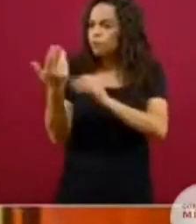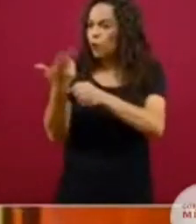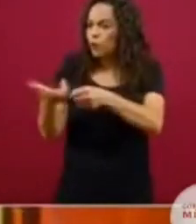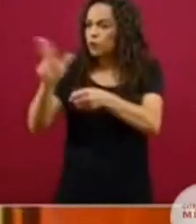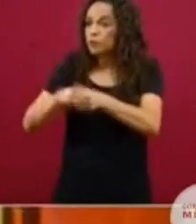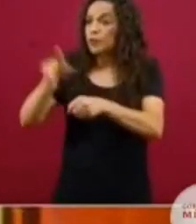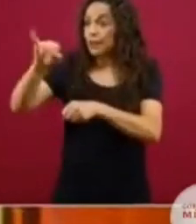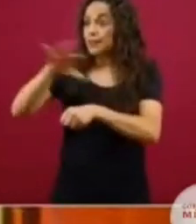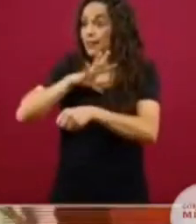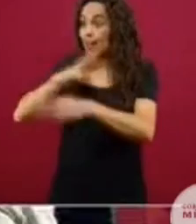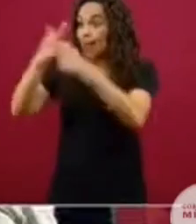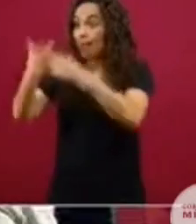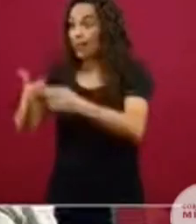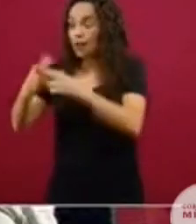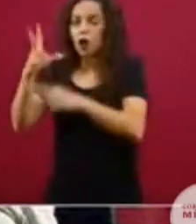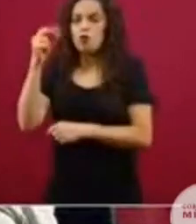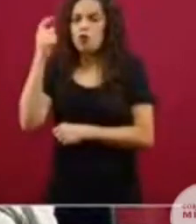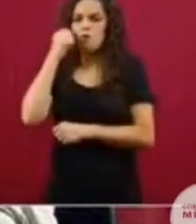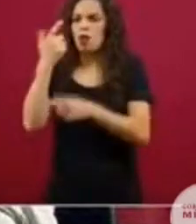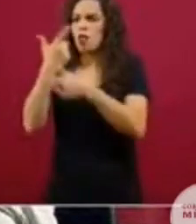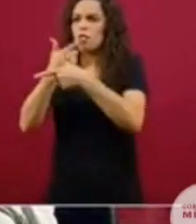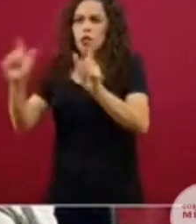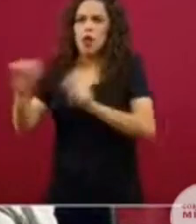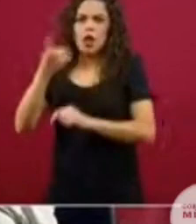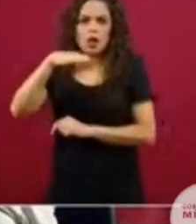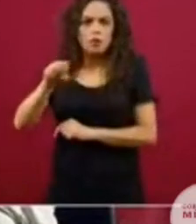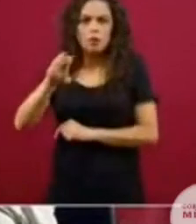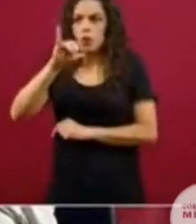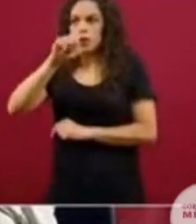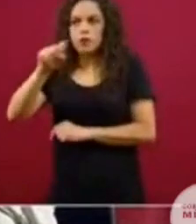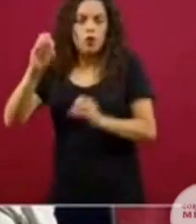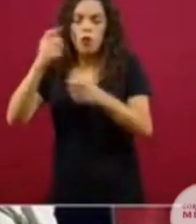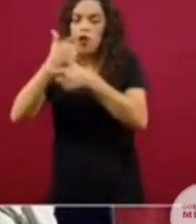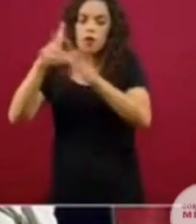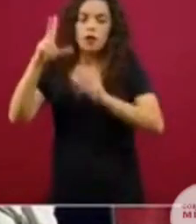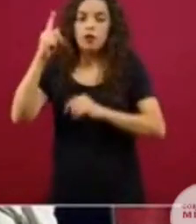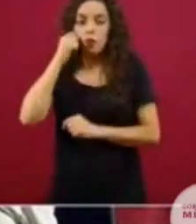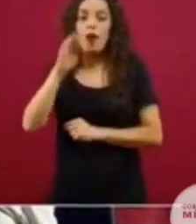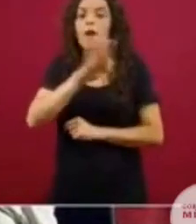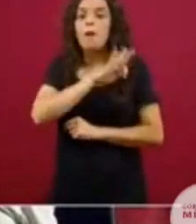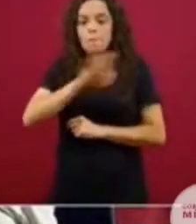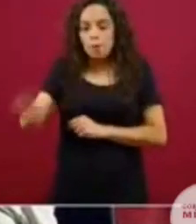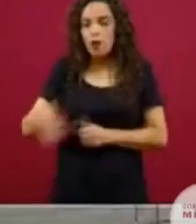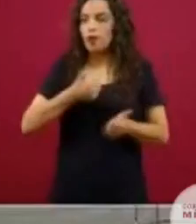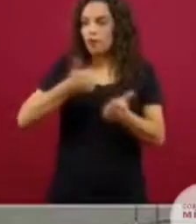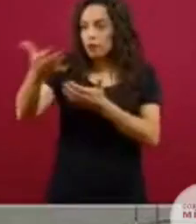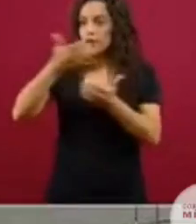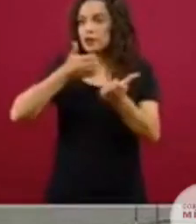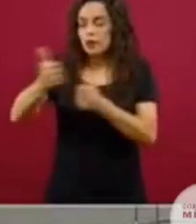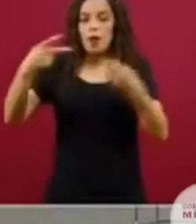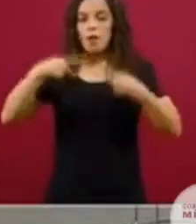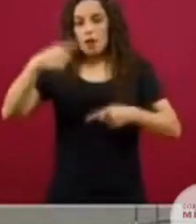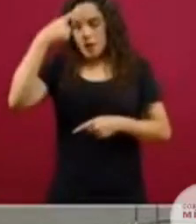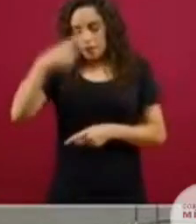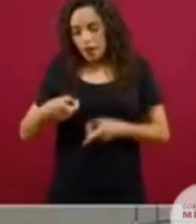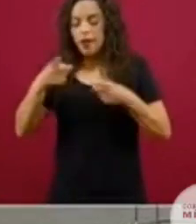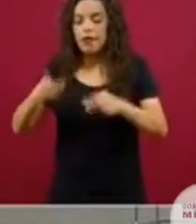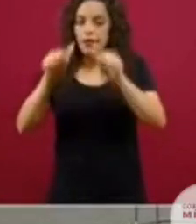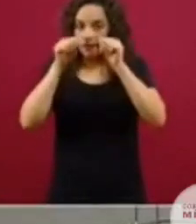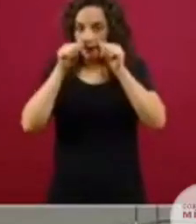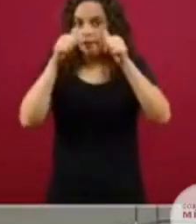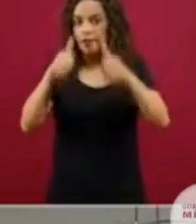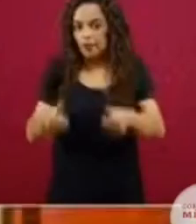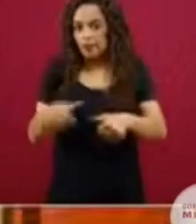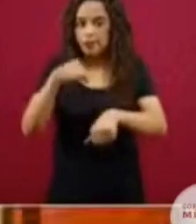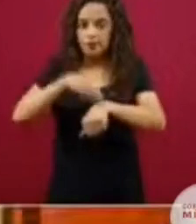institución a la que pertenezcan y entonces puedan recibir y seguir atendiendo a las personas que así lo requieren. A nivel nacional,